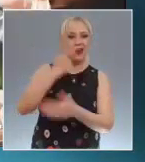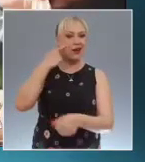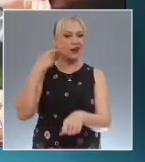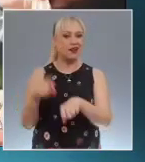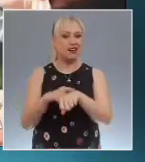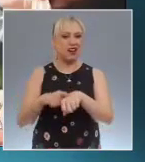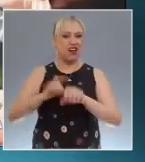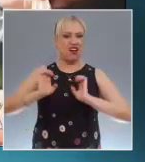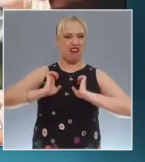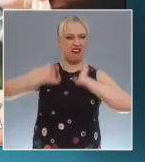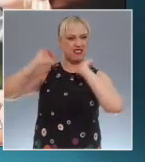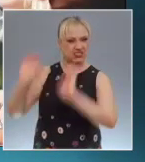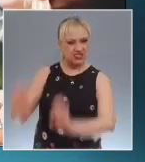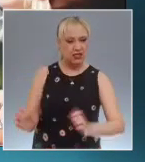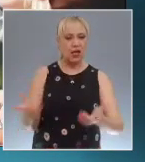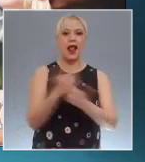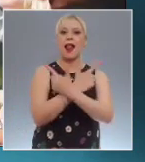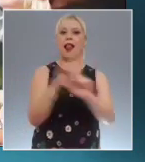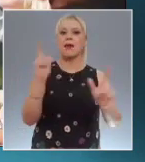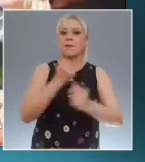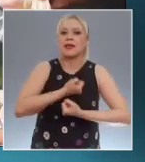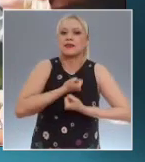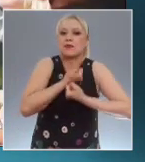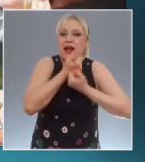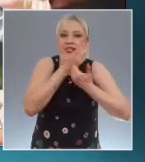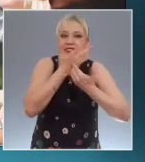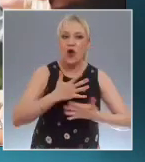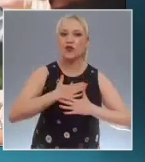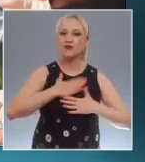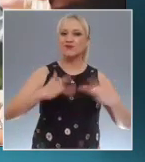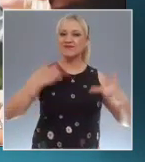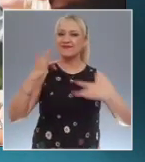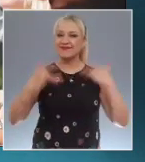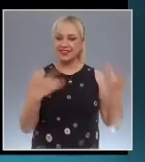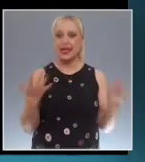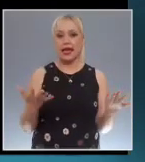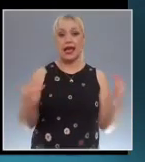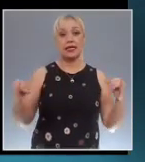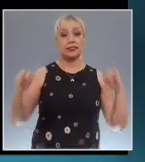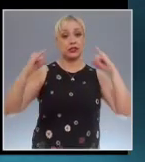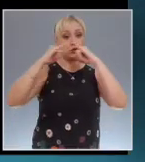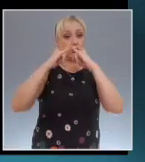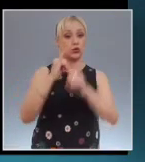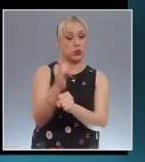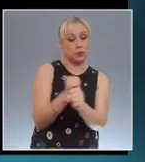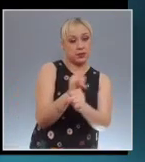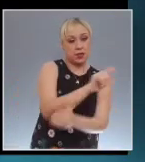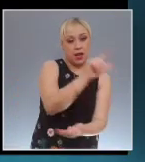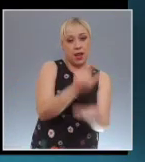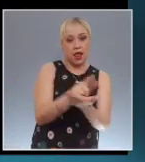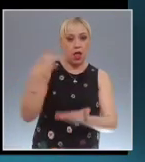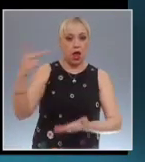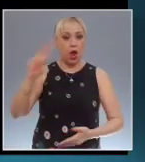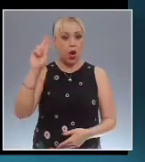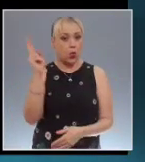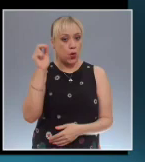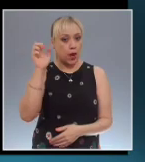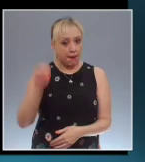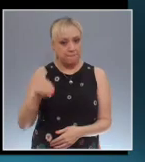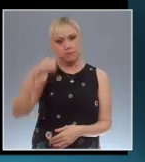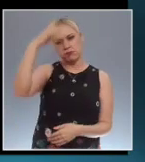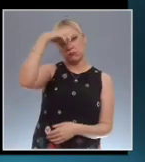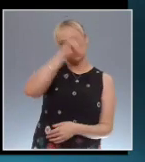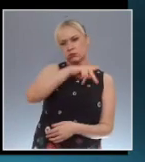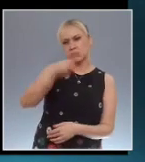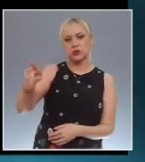En el evento, organizado por el Instituto de Investigaciones Jurídicas de la UNAM, especialistas destacaron la urgencia de